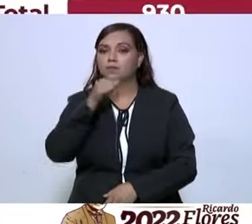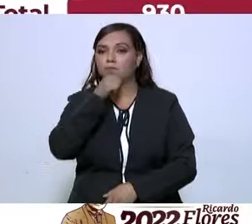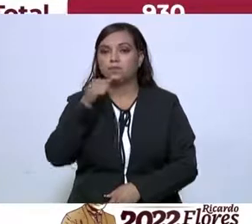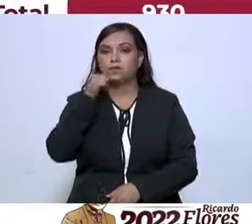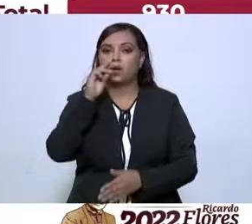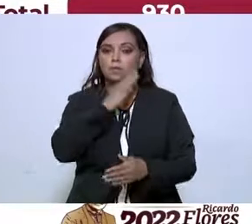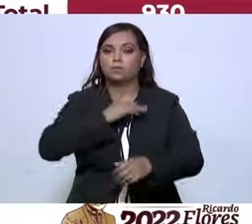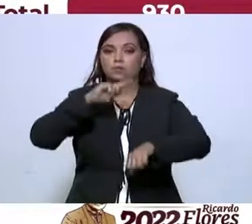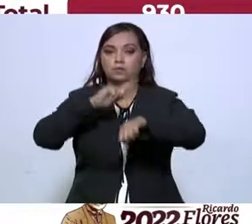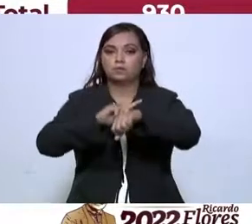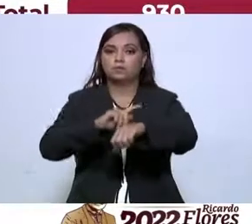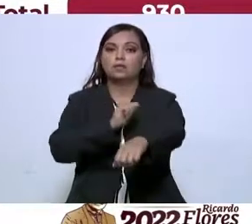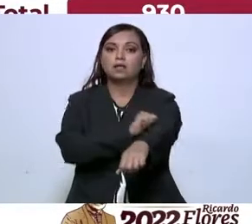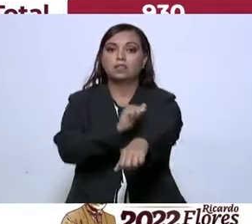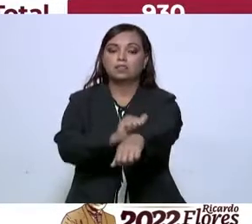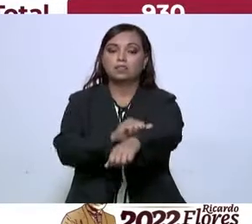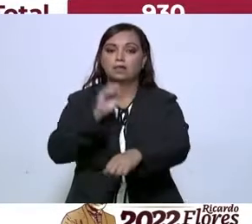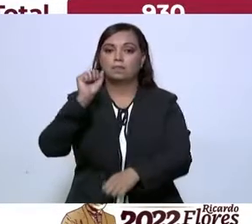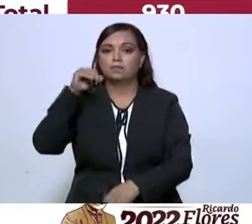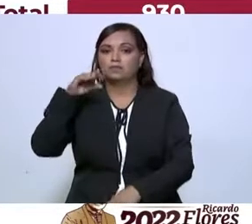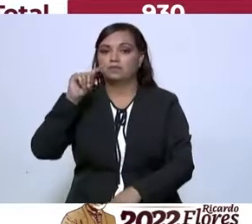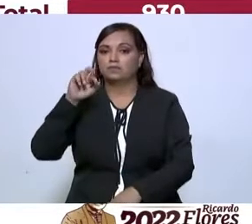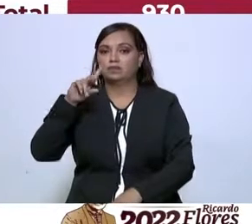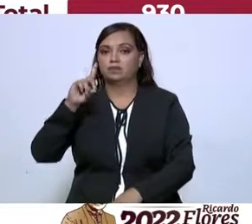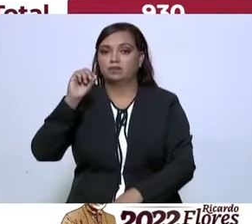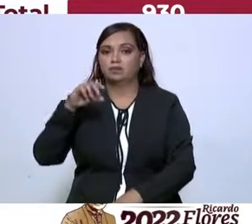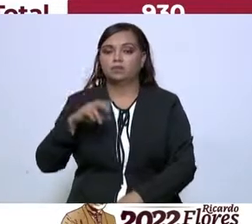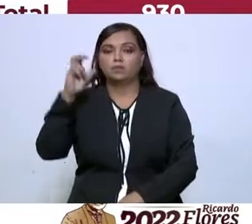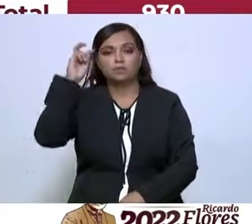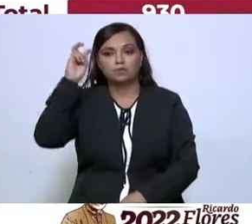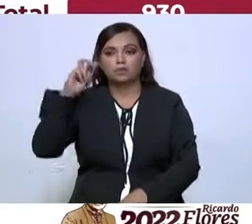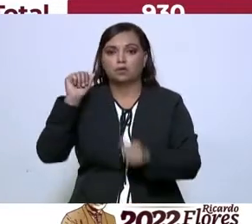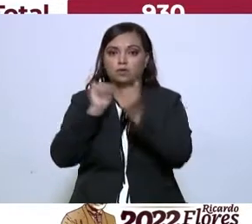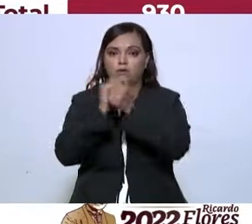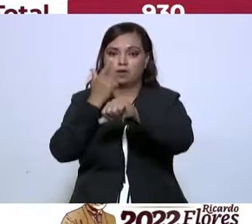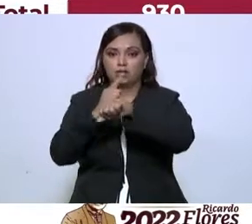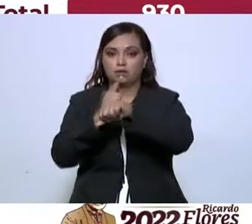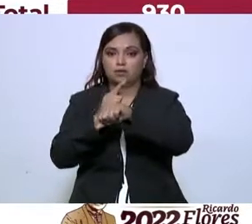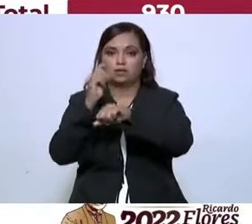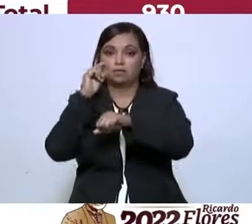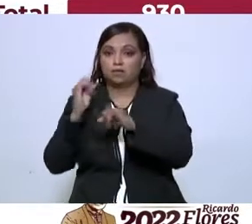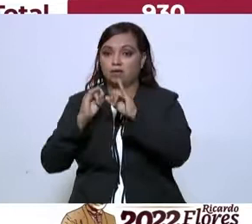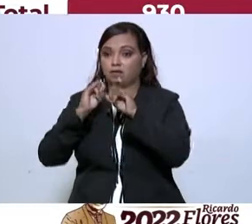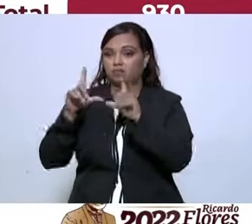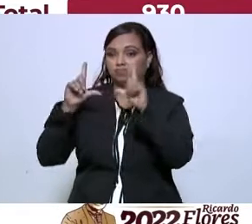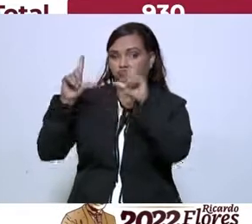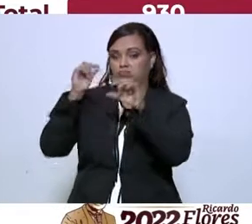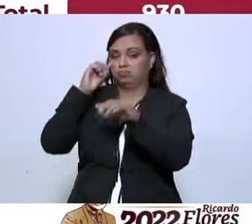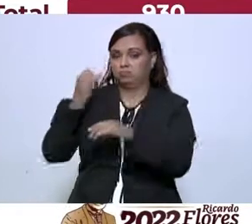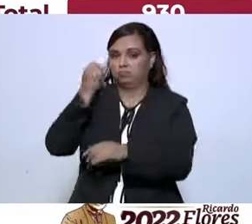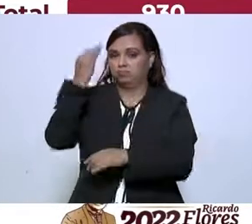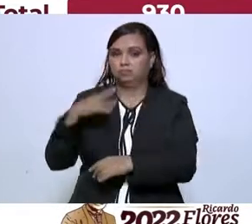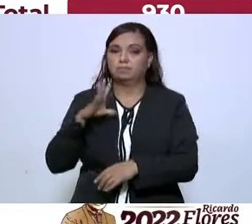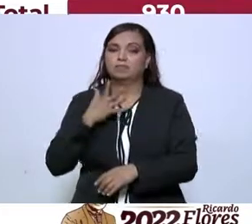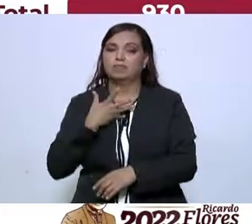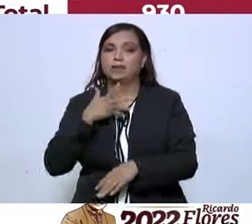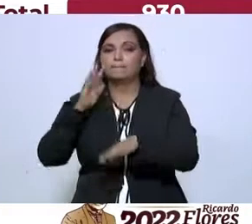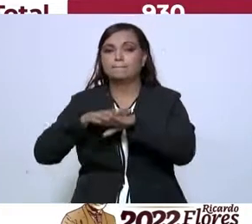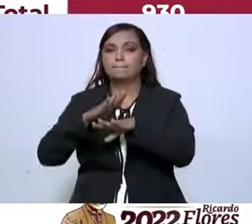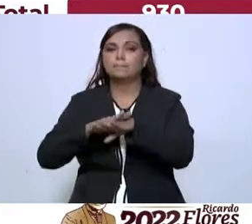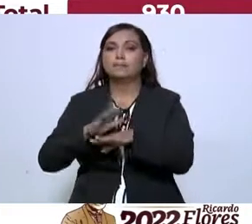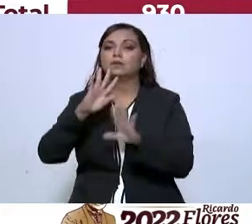municipio de Aldama, San Fernando, Hidalgo, con esas licenciaturas que ahí marcamos y tenemos un total de